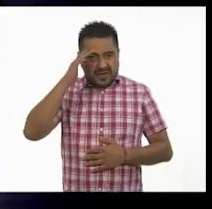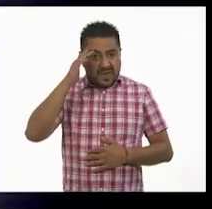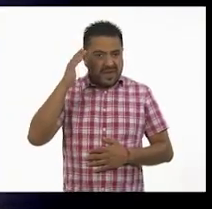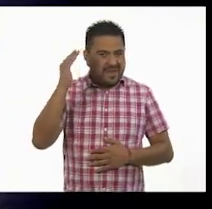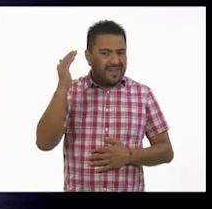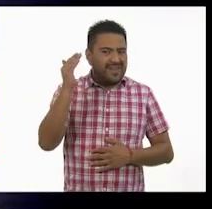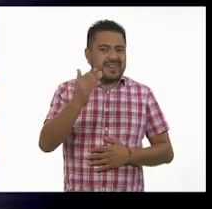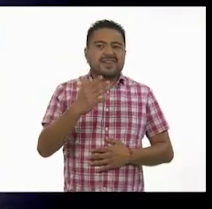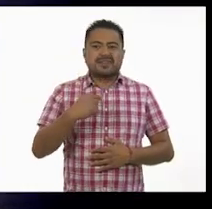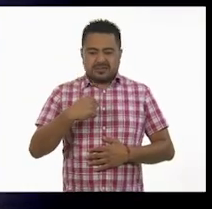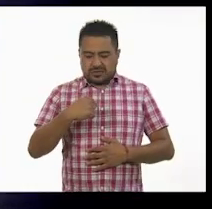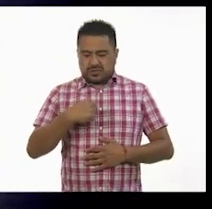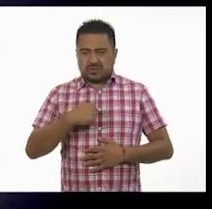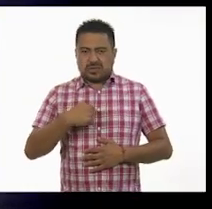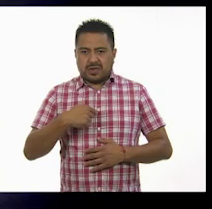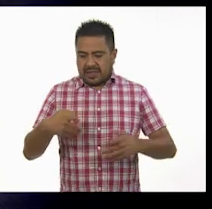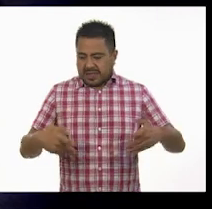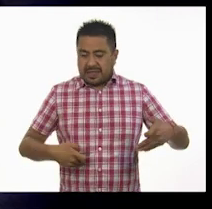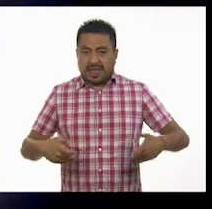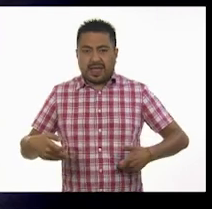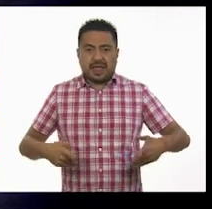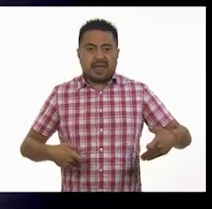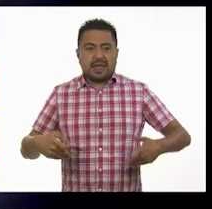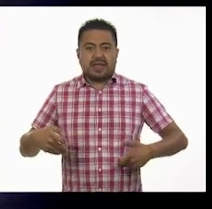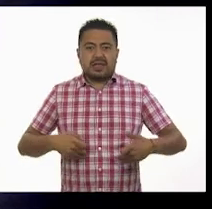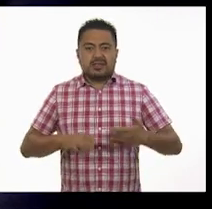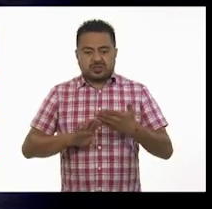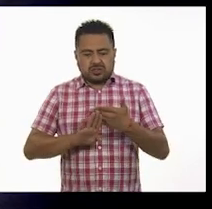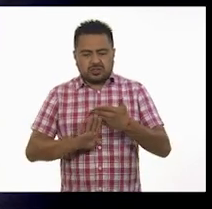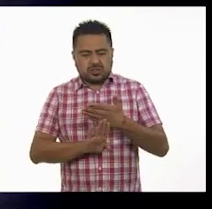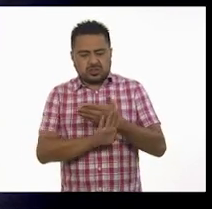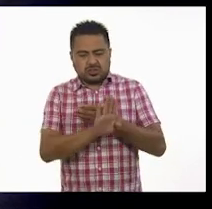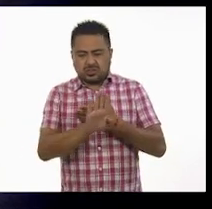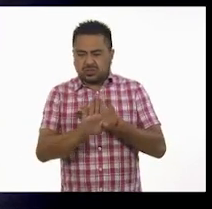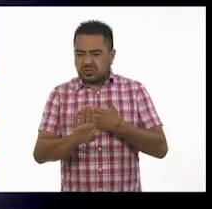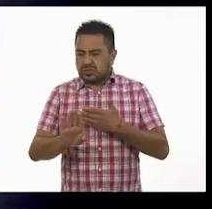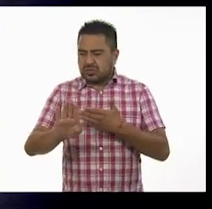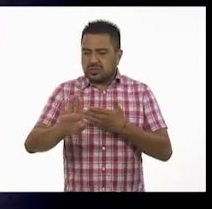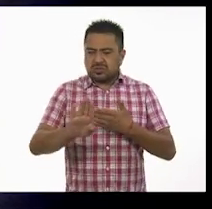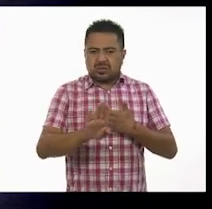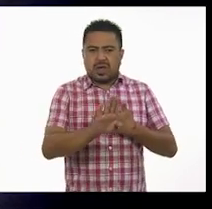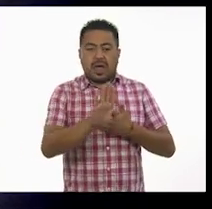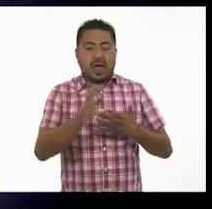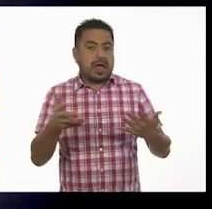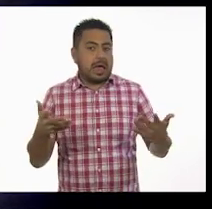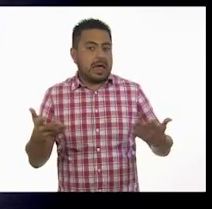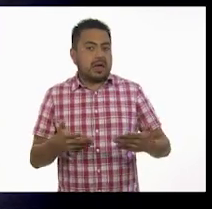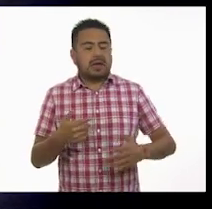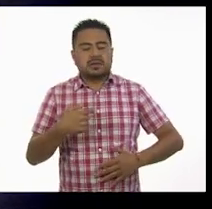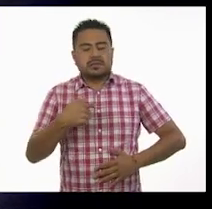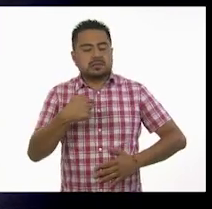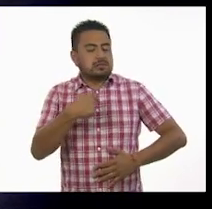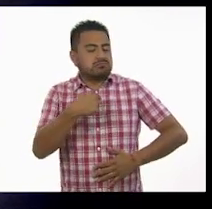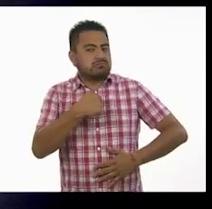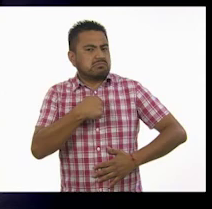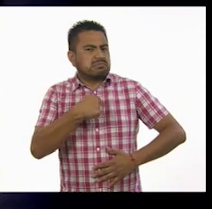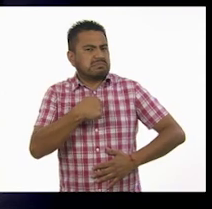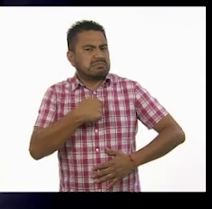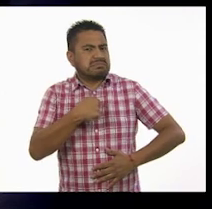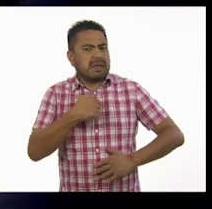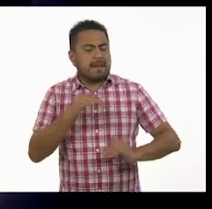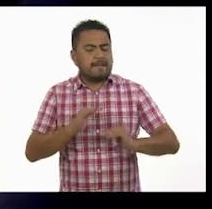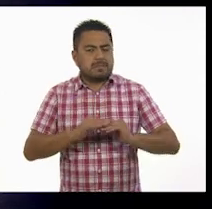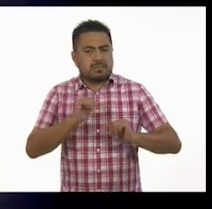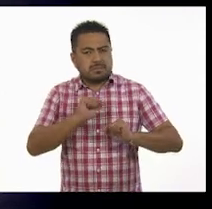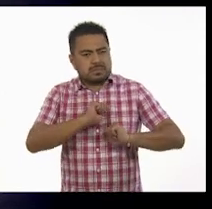María, yo soy el teatro de sombras. Realizo un acto muy, pero muy, pero muy